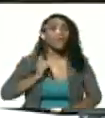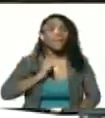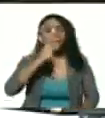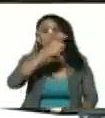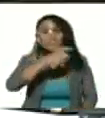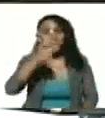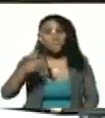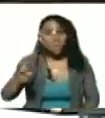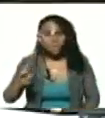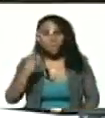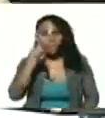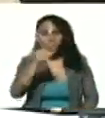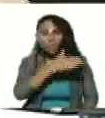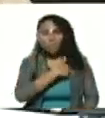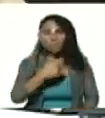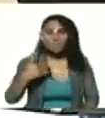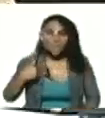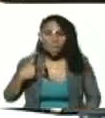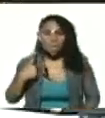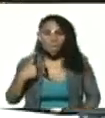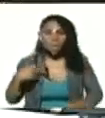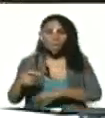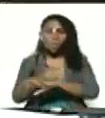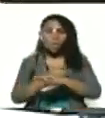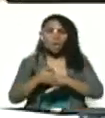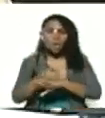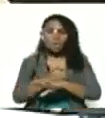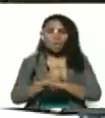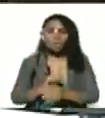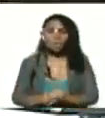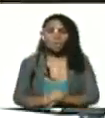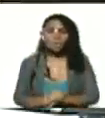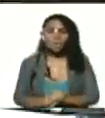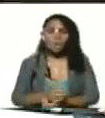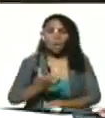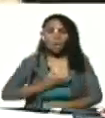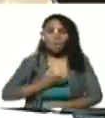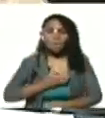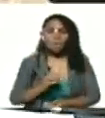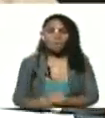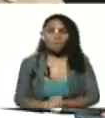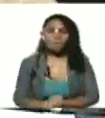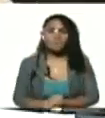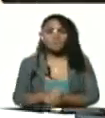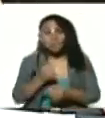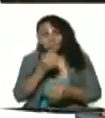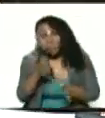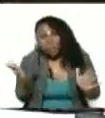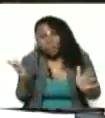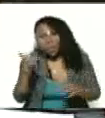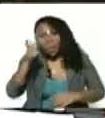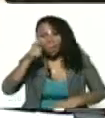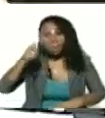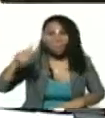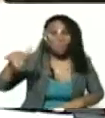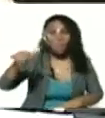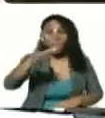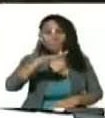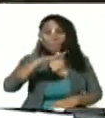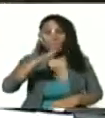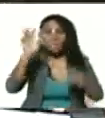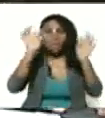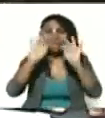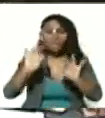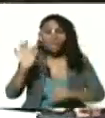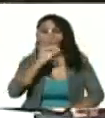candidata de tu preferencia a gobernación a alcaldía y bueno es el pueblo de manera